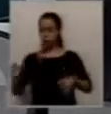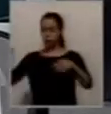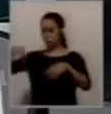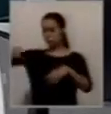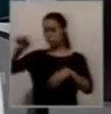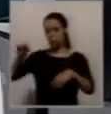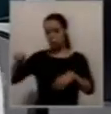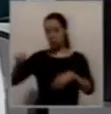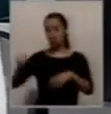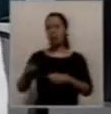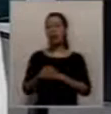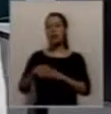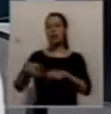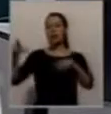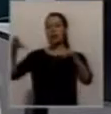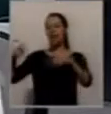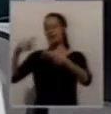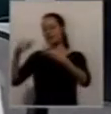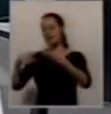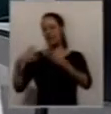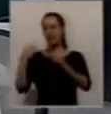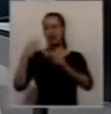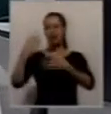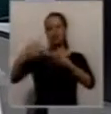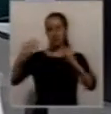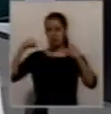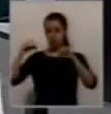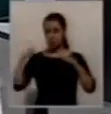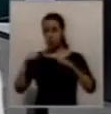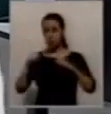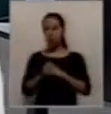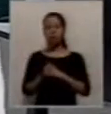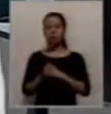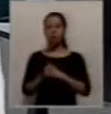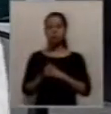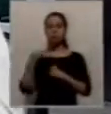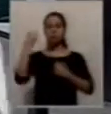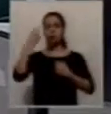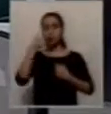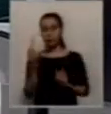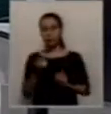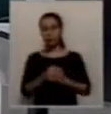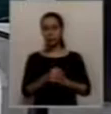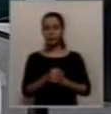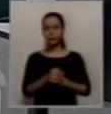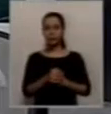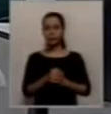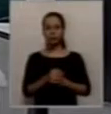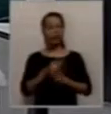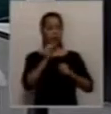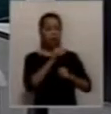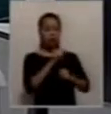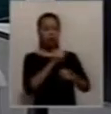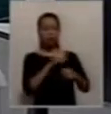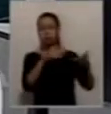Mal ejemplo estaríamos en el partido más importante que tiene el fútbol argentino, en Boca River, que lo ve el mundo, dar estos malos ejemplos. Entonces la